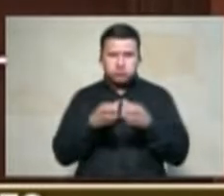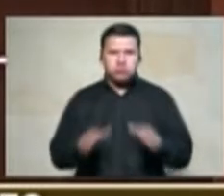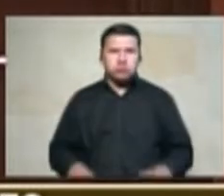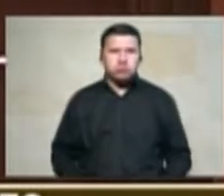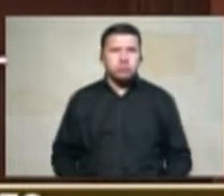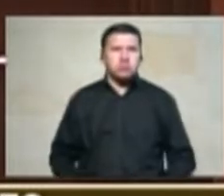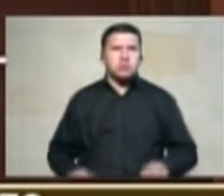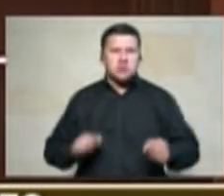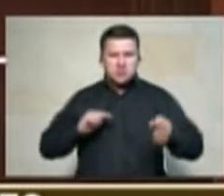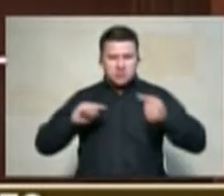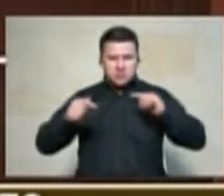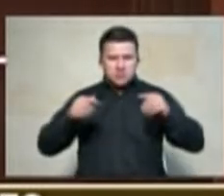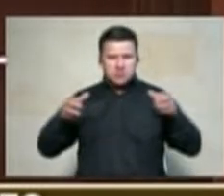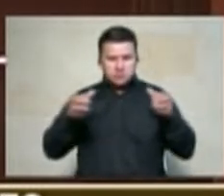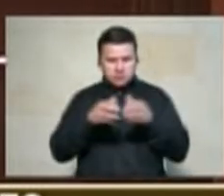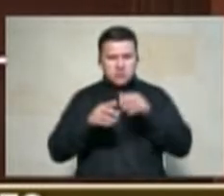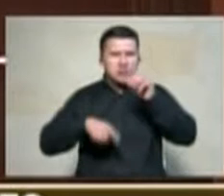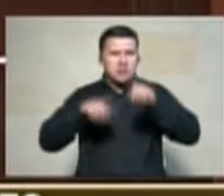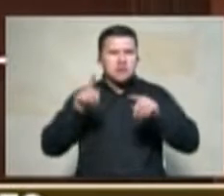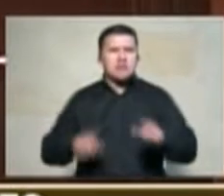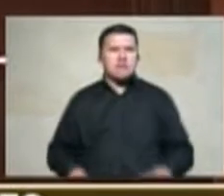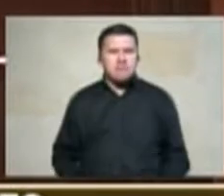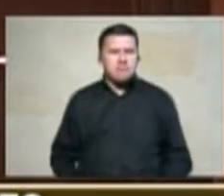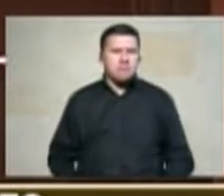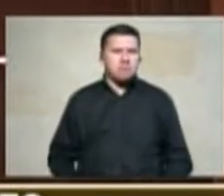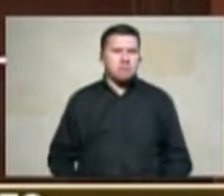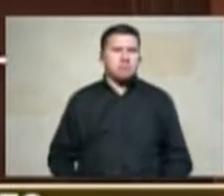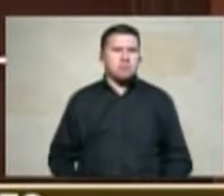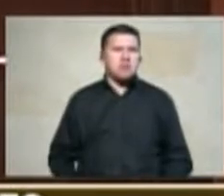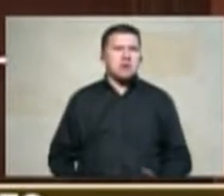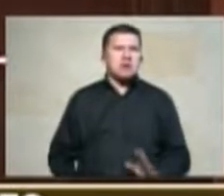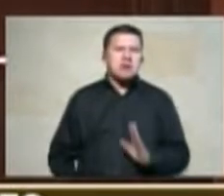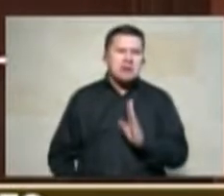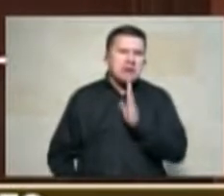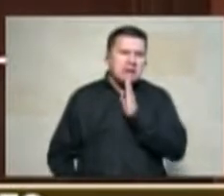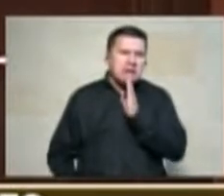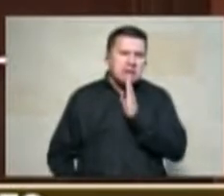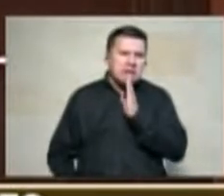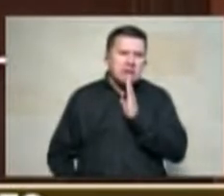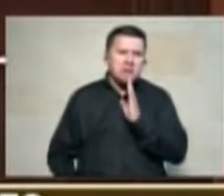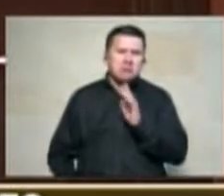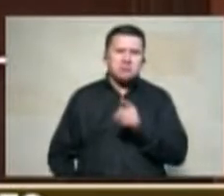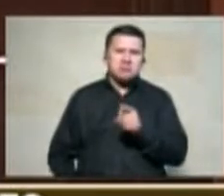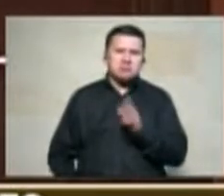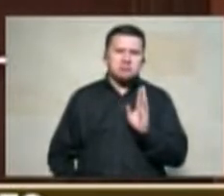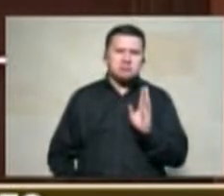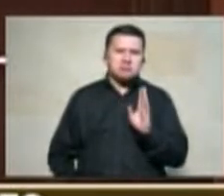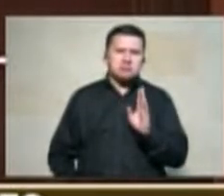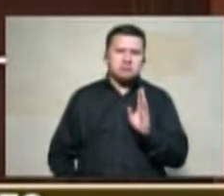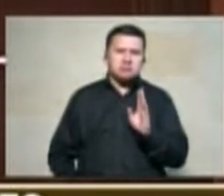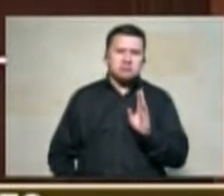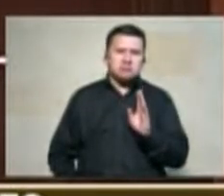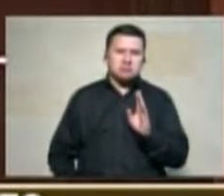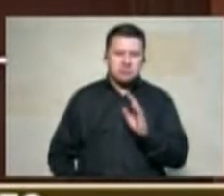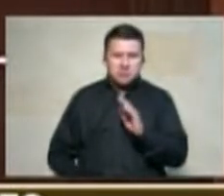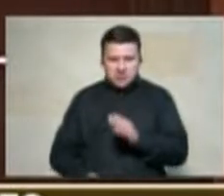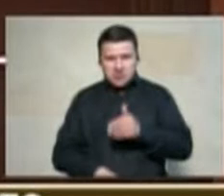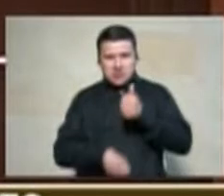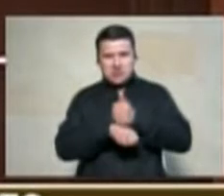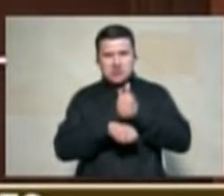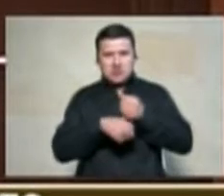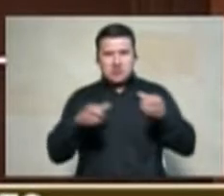algunos en voz de quien habla y otros en voz del señor director de la unidad de restitución de tierras